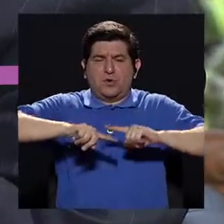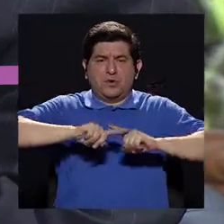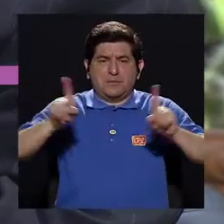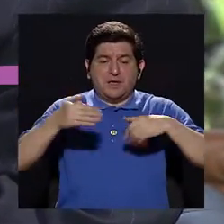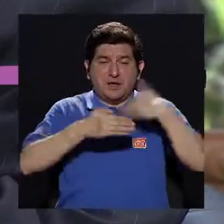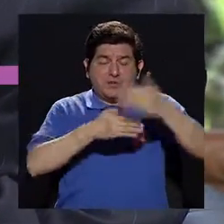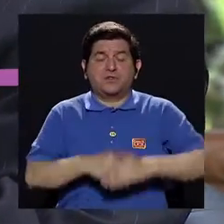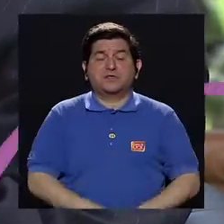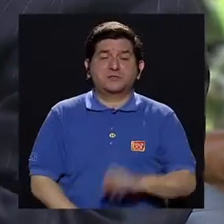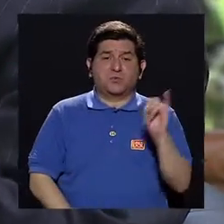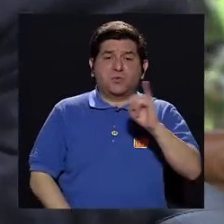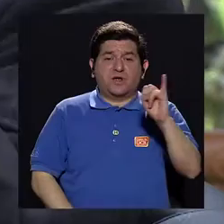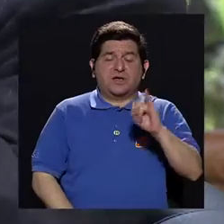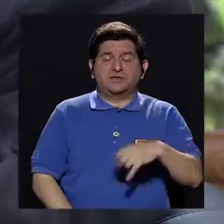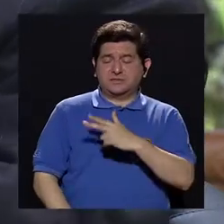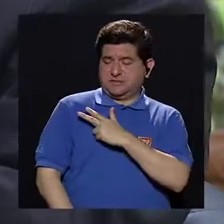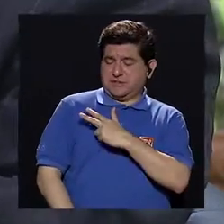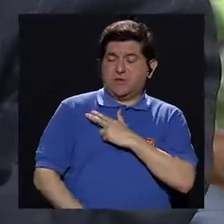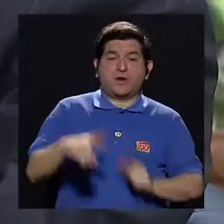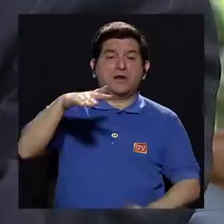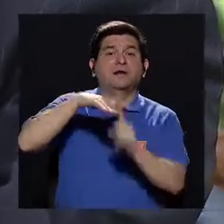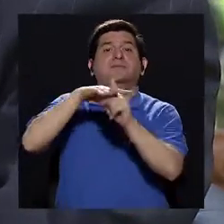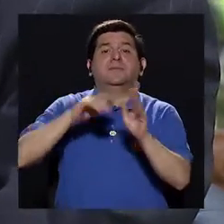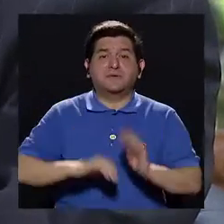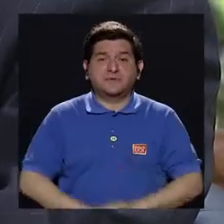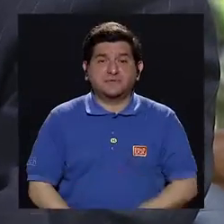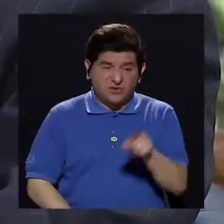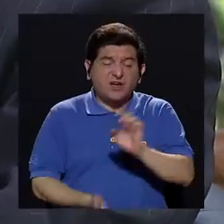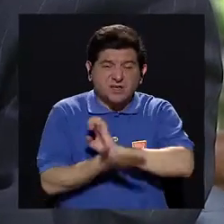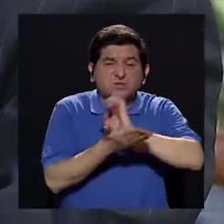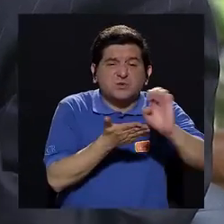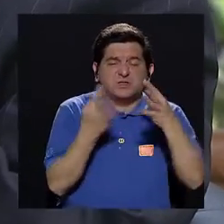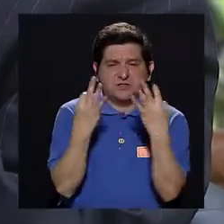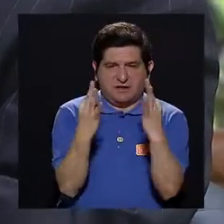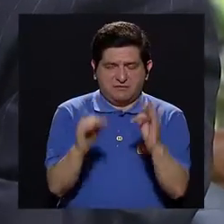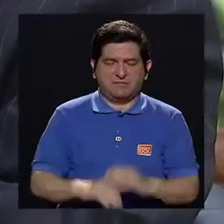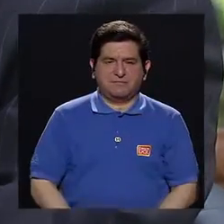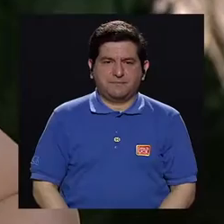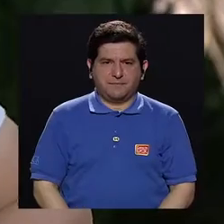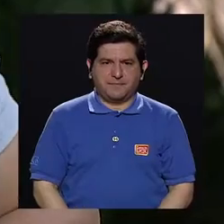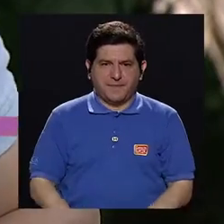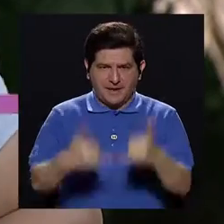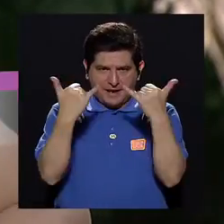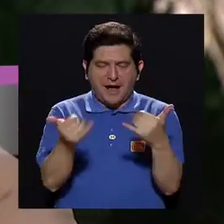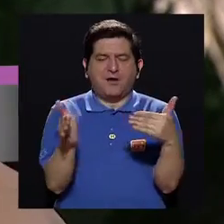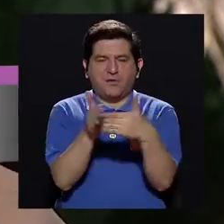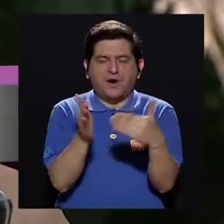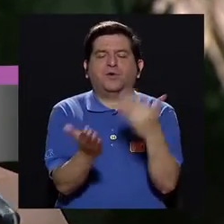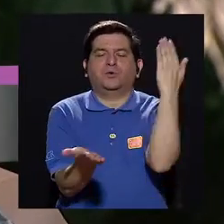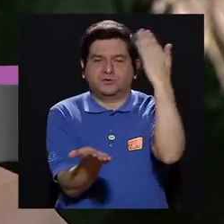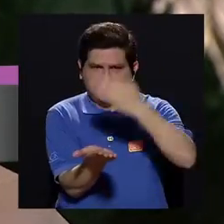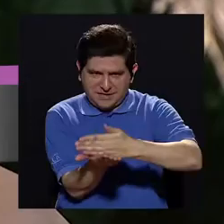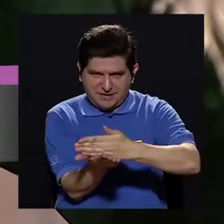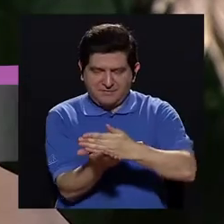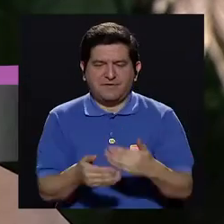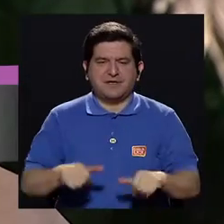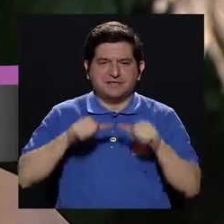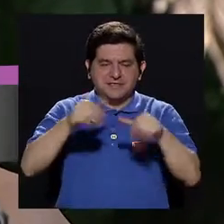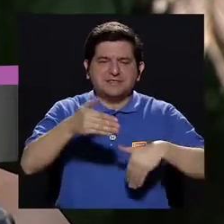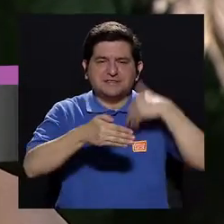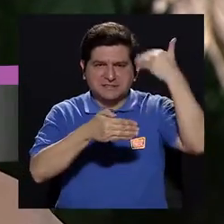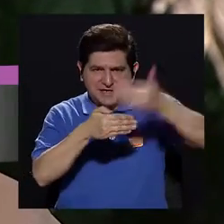después con una infección urinaria. Entonces, hay que evitar todo eso. Sí, bueno, vamos a ir a una nueva pausa para